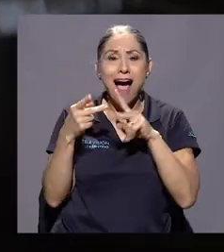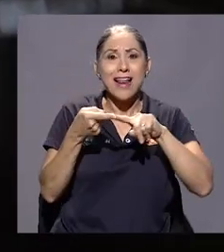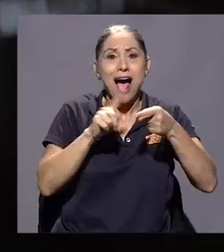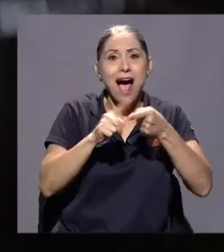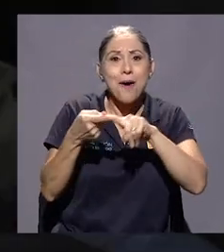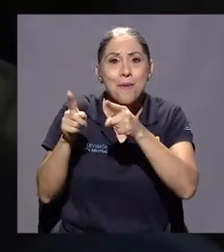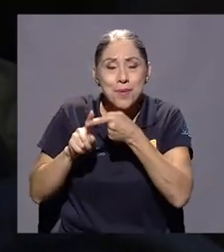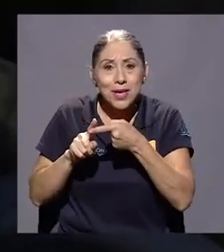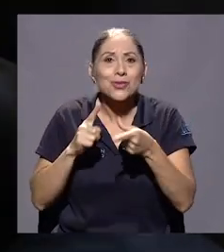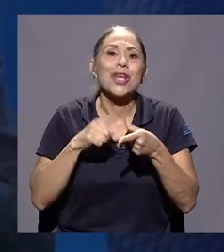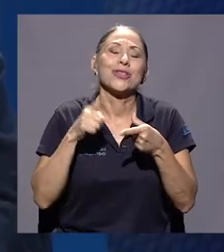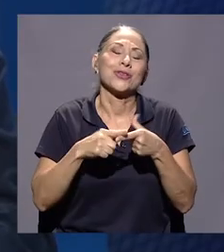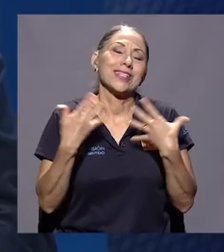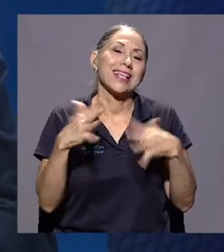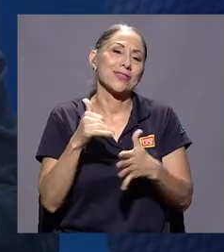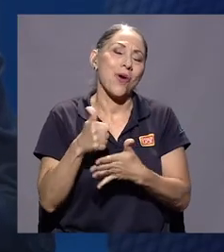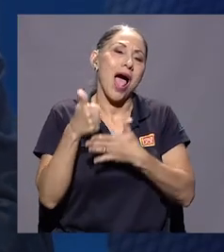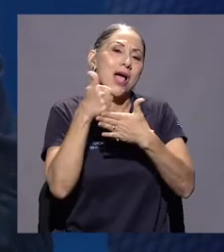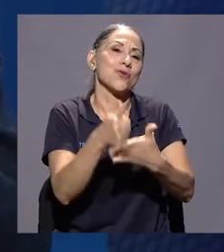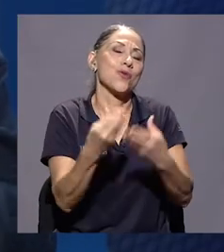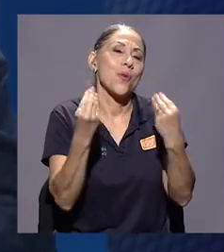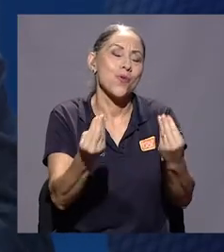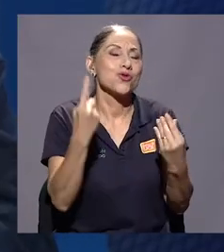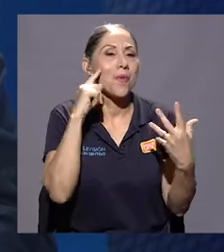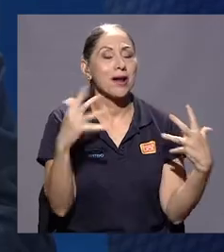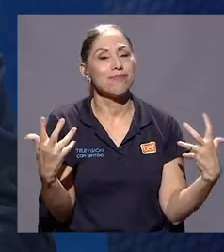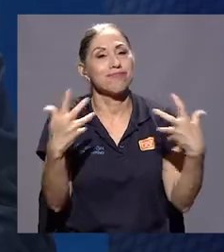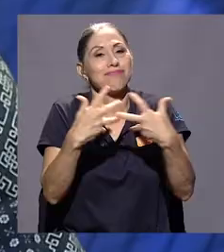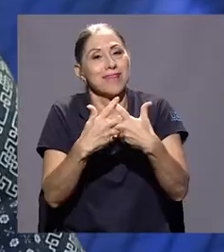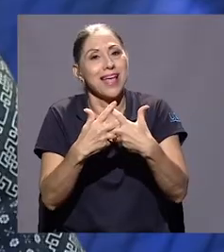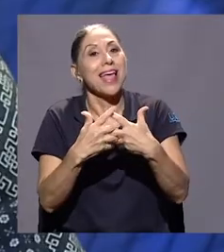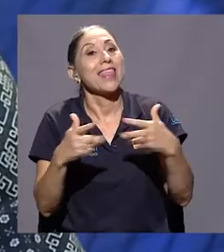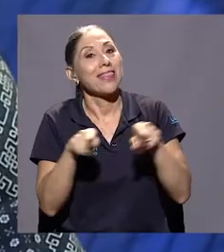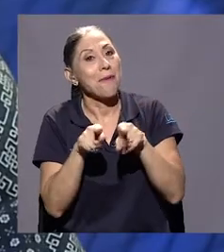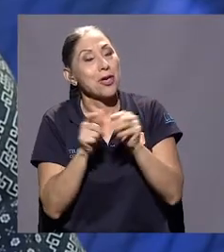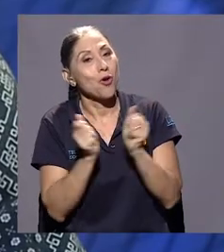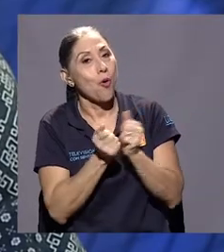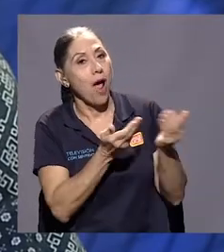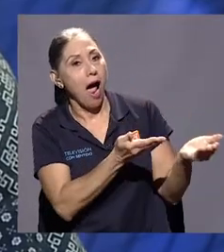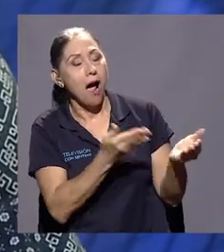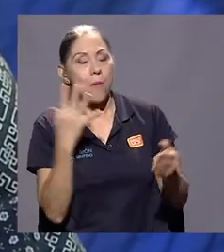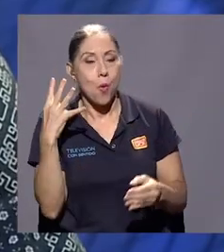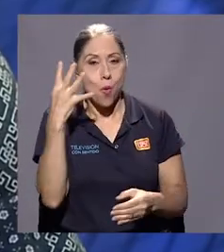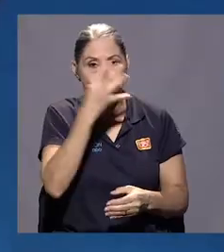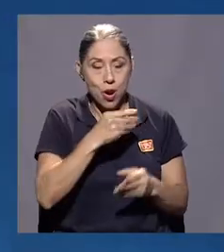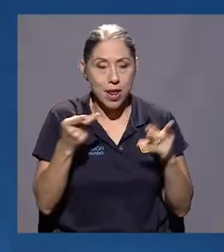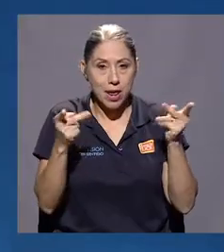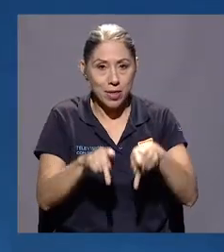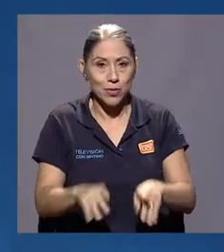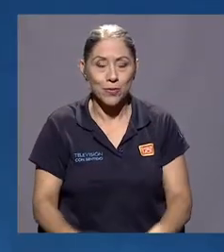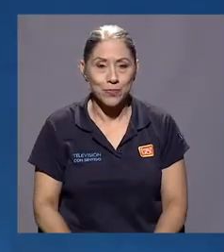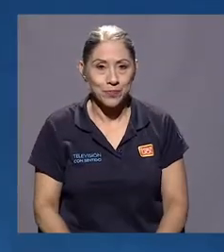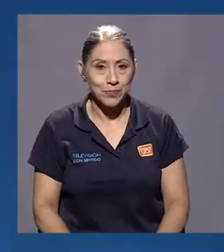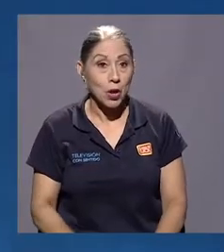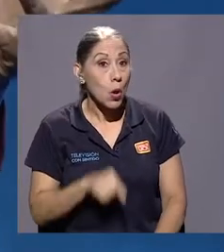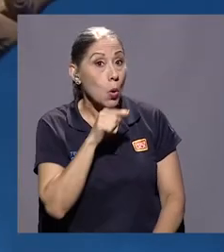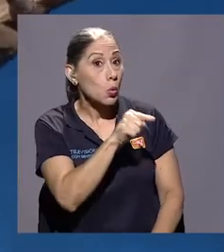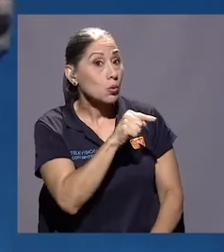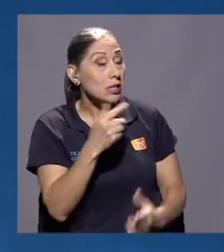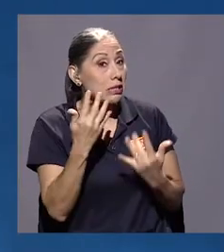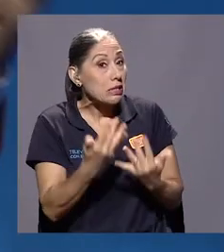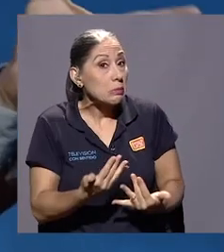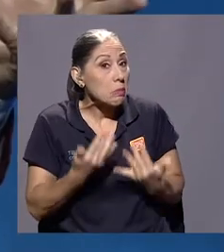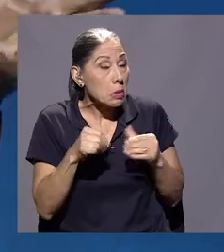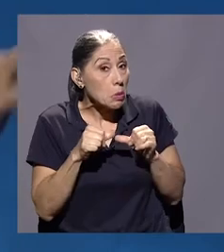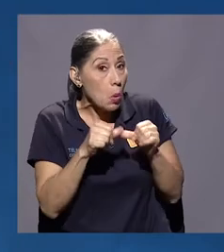eso ayudó también a crear esta química entre ellos y también con Larry. Eso fue muy lindo. Esperar seguir en